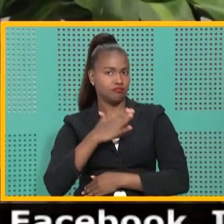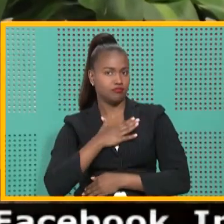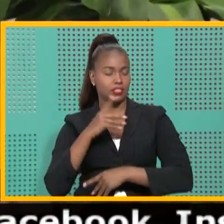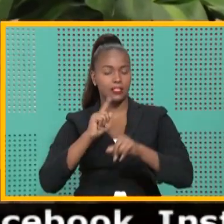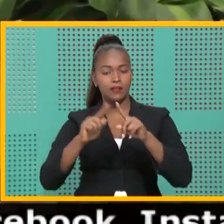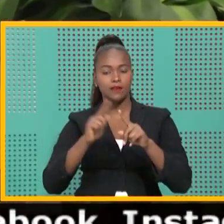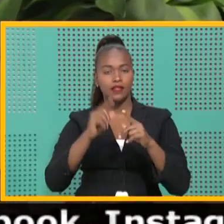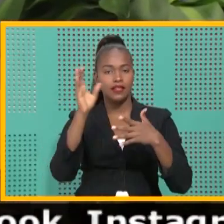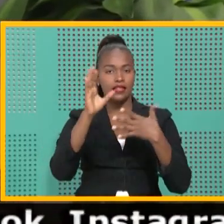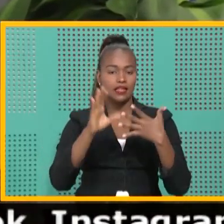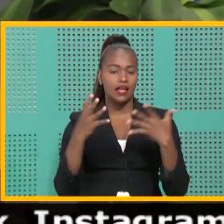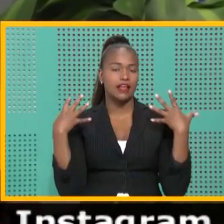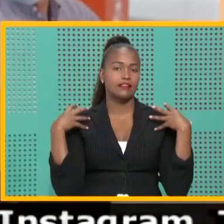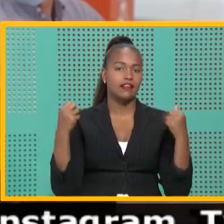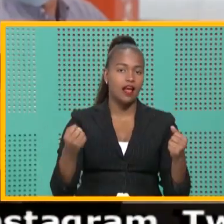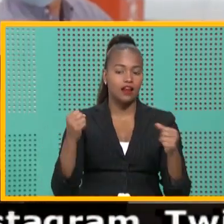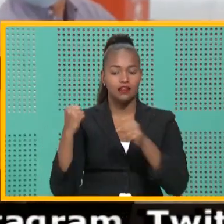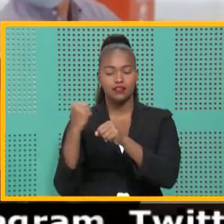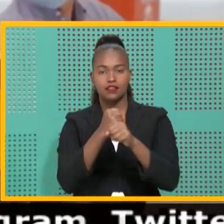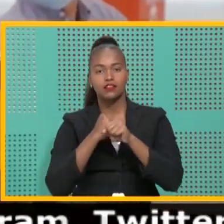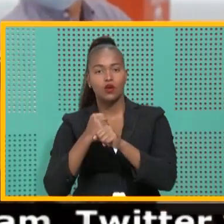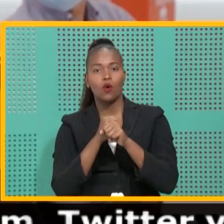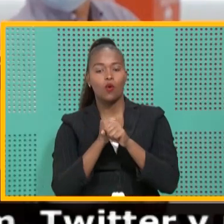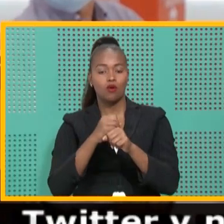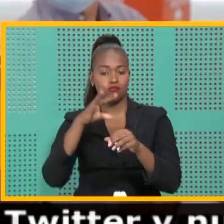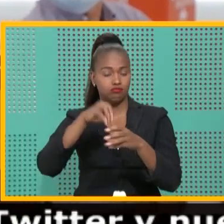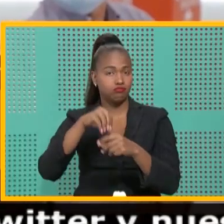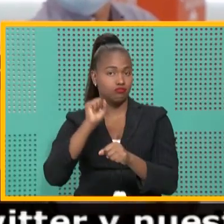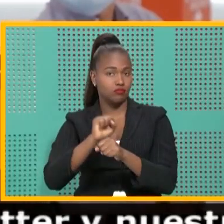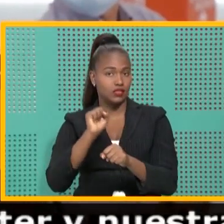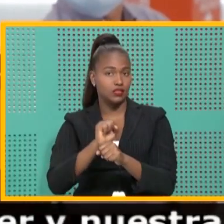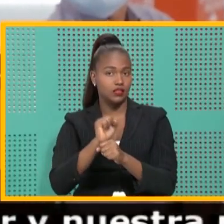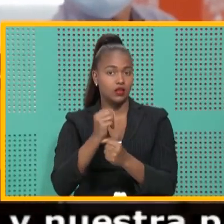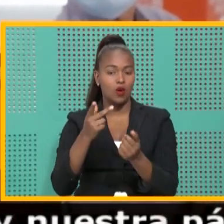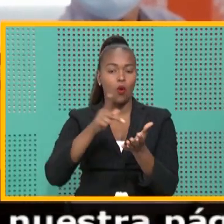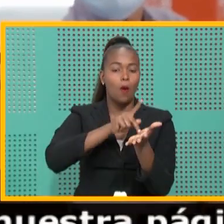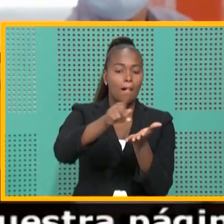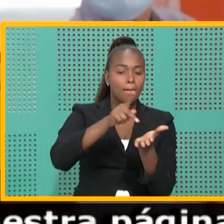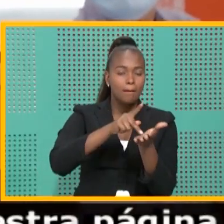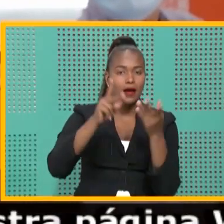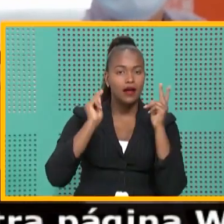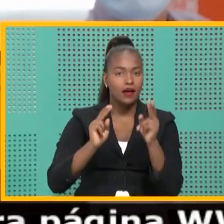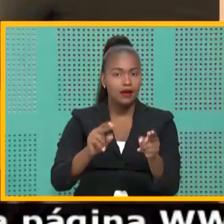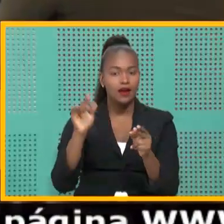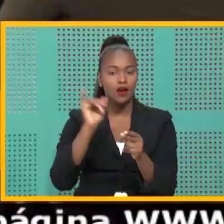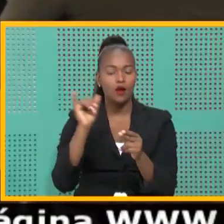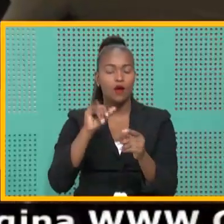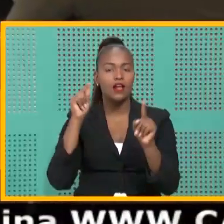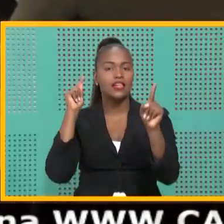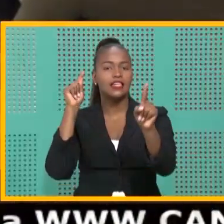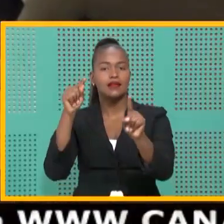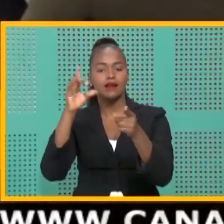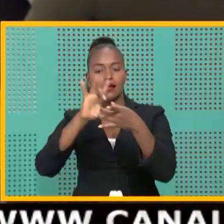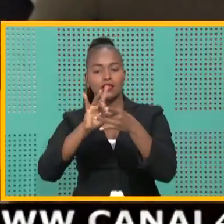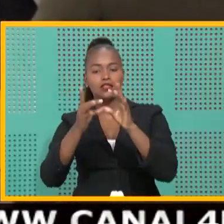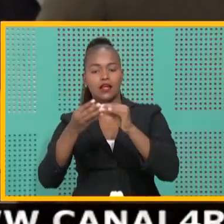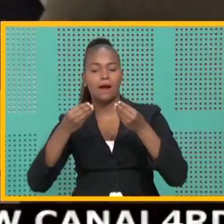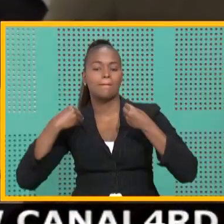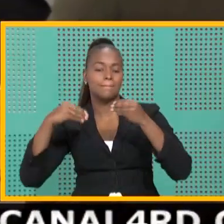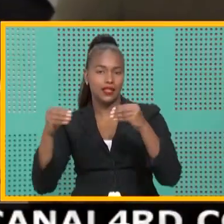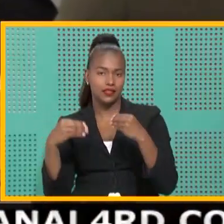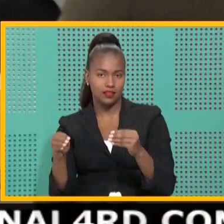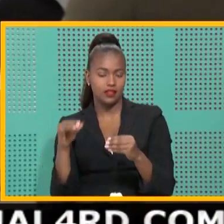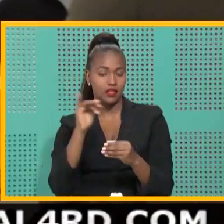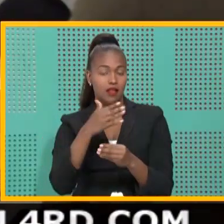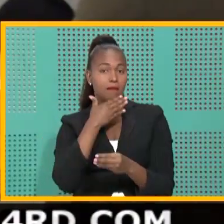categorías Salud y Seguridad Ocupacional, Medios de Pago Ágiles y Logística y Cadenas de Distribución.